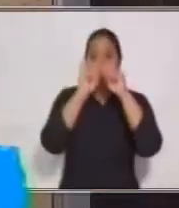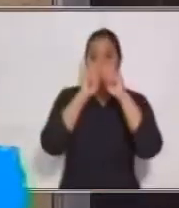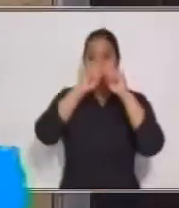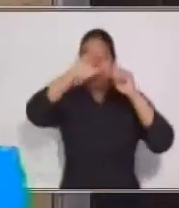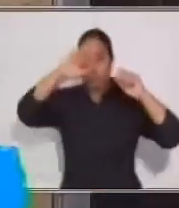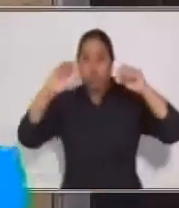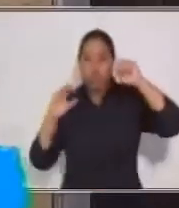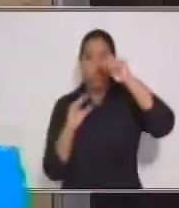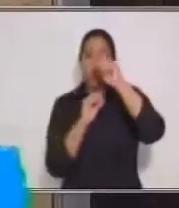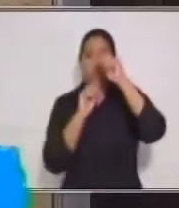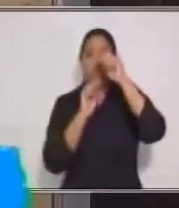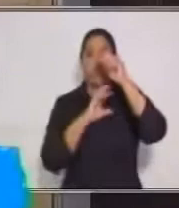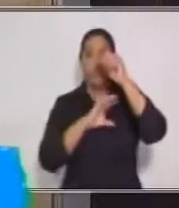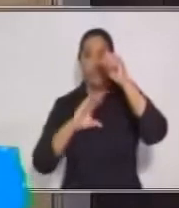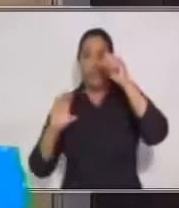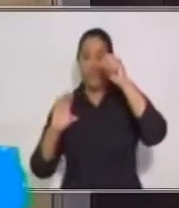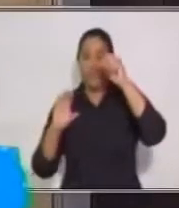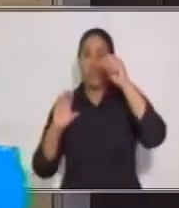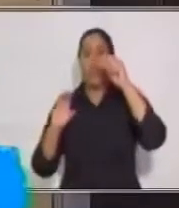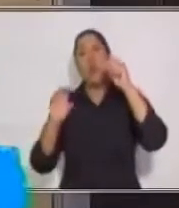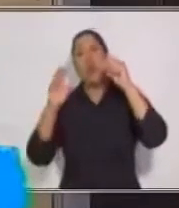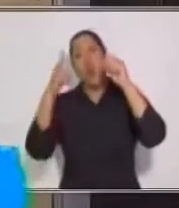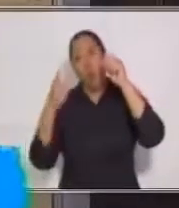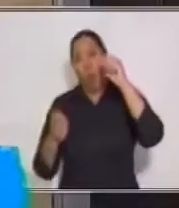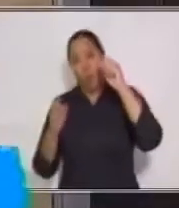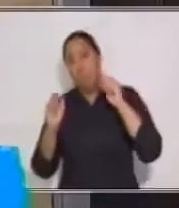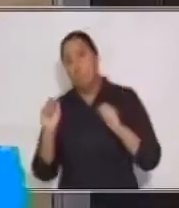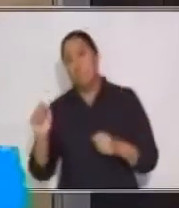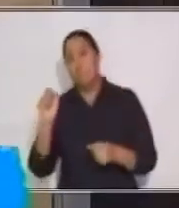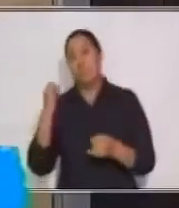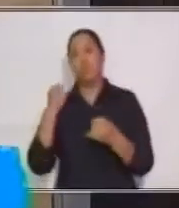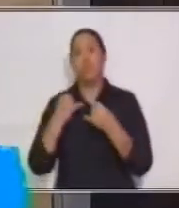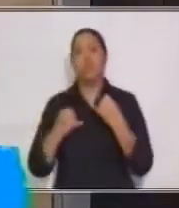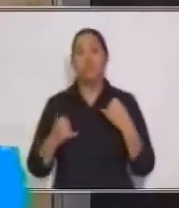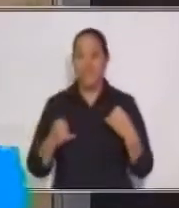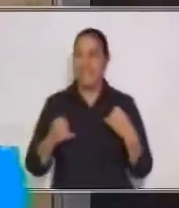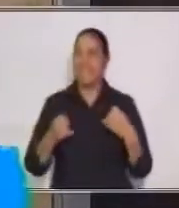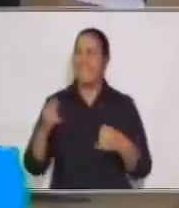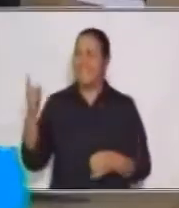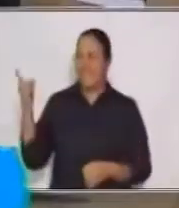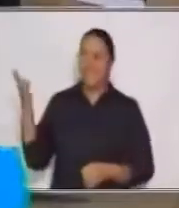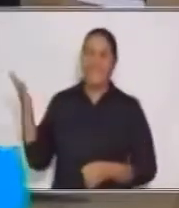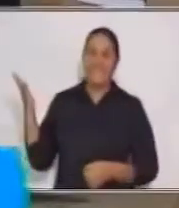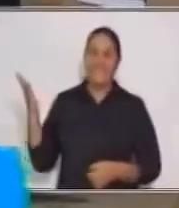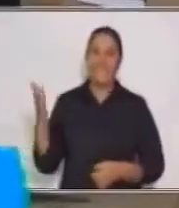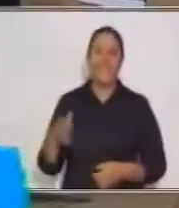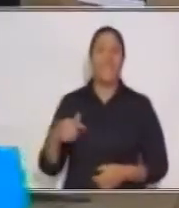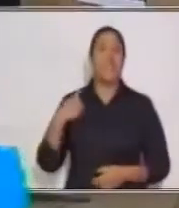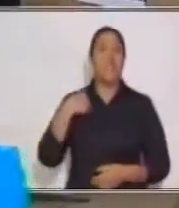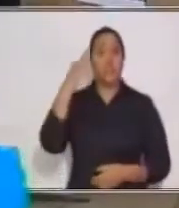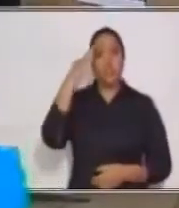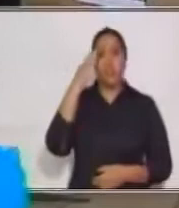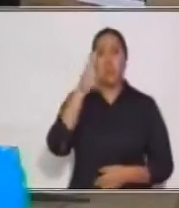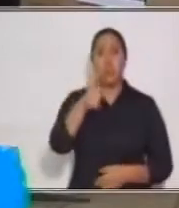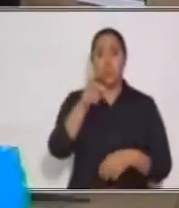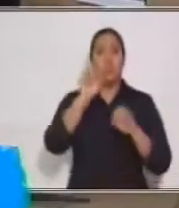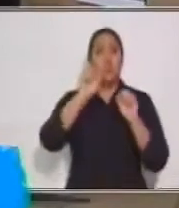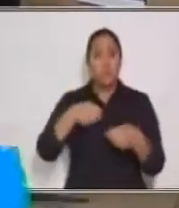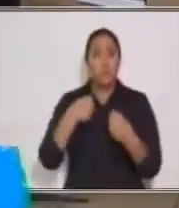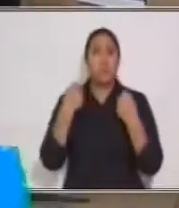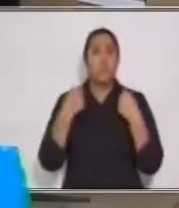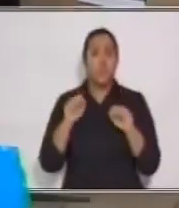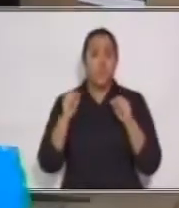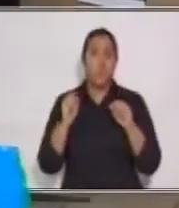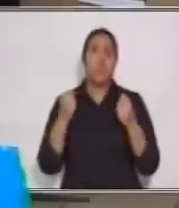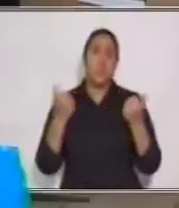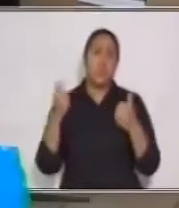Y luego, cuando terminé, coloqué un punto final. Excelente. Muy bien. Yo sé que ustedes pueden hacer sobre el circo